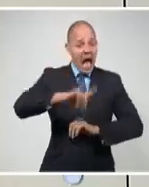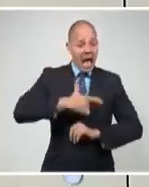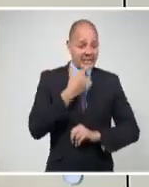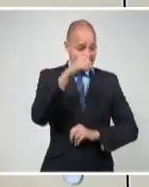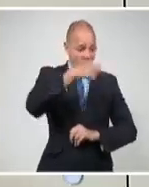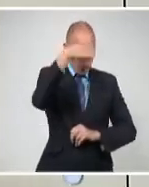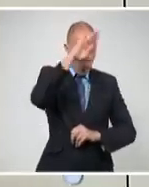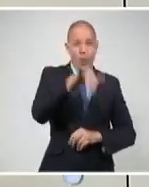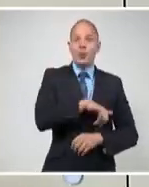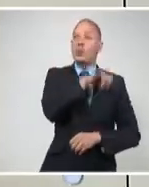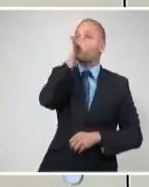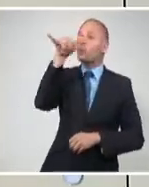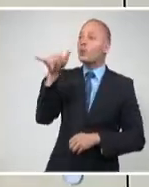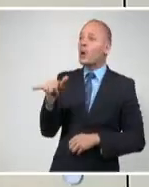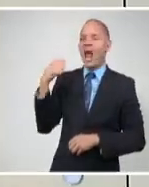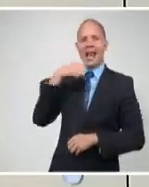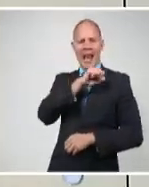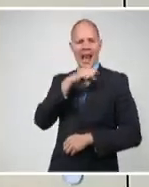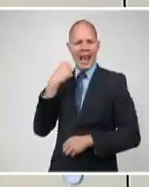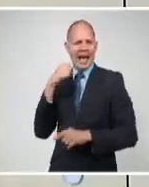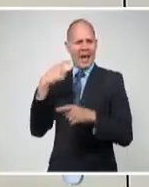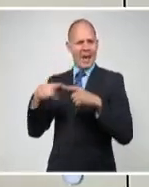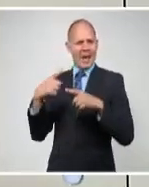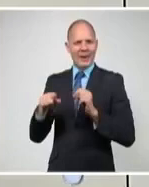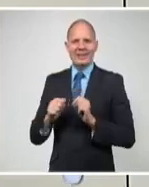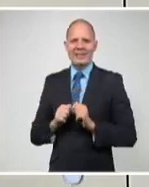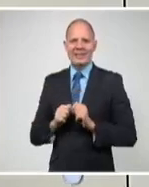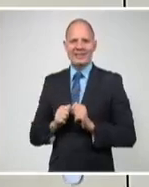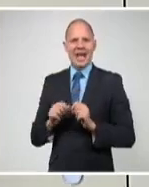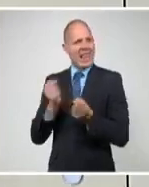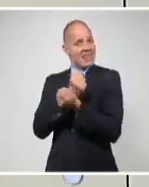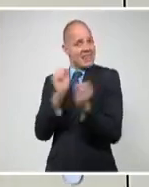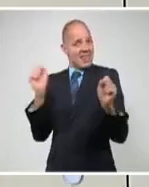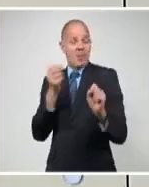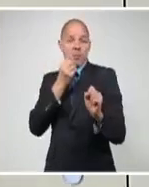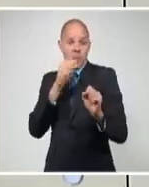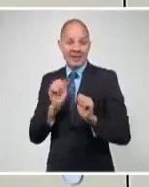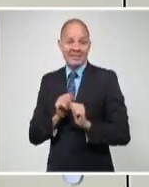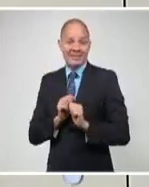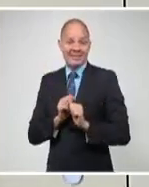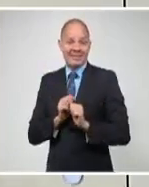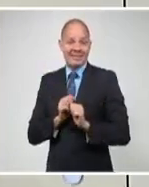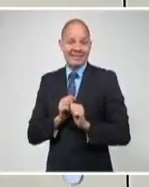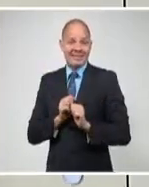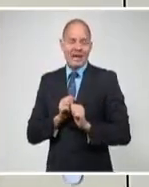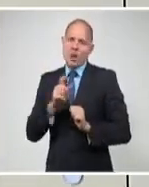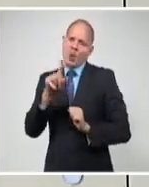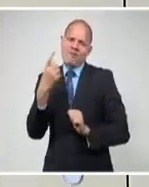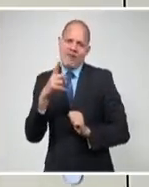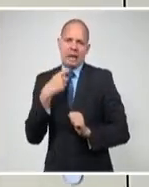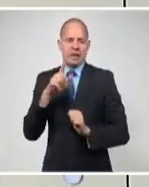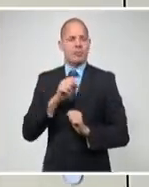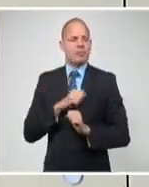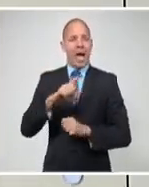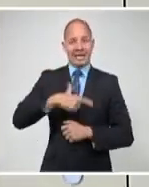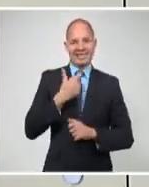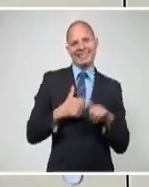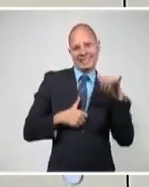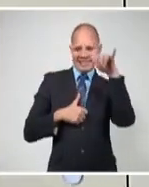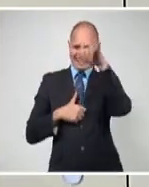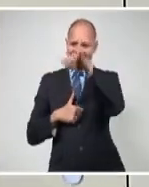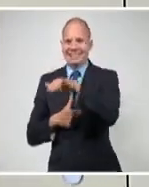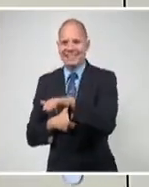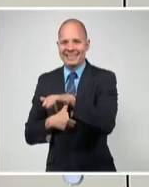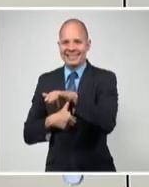sin amenazas, ni poniéndole precisas al bajar por las escalerías de un avión, preguntándole nada más pisar de qué lado están y entonces veremos si te damos la